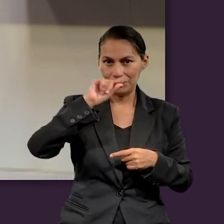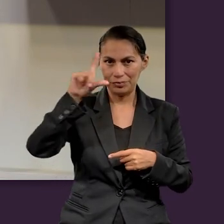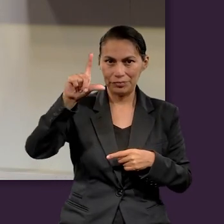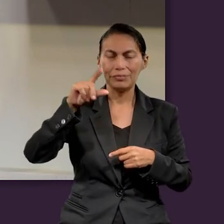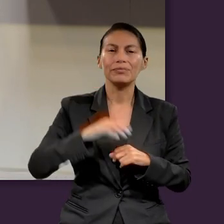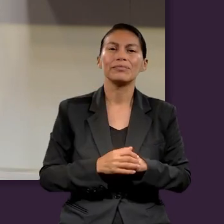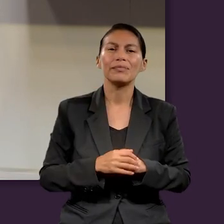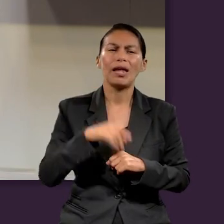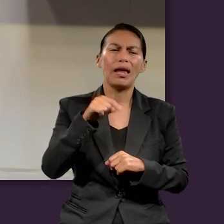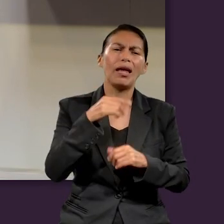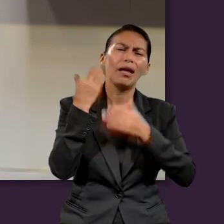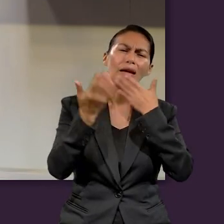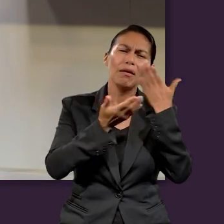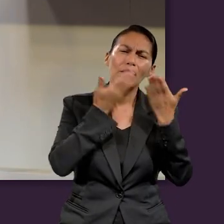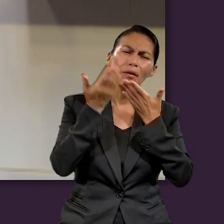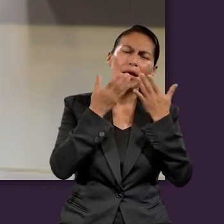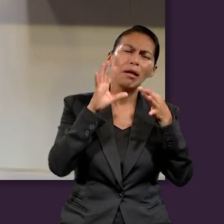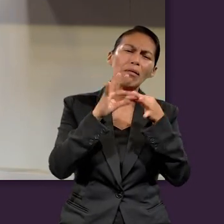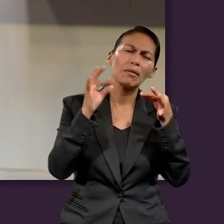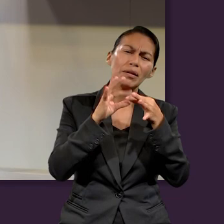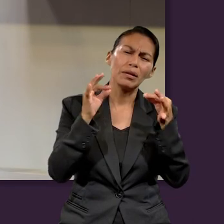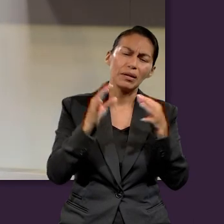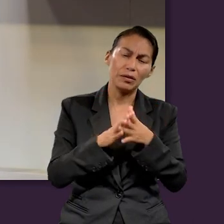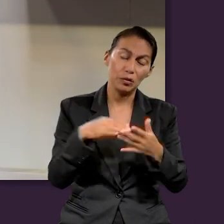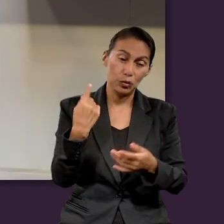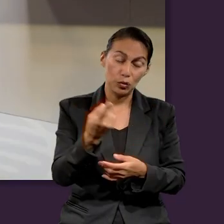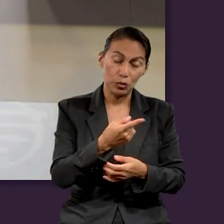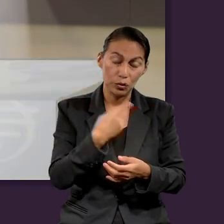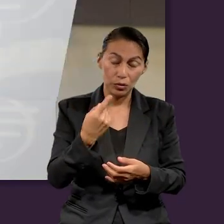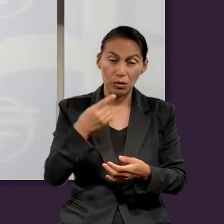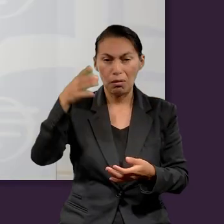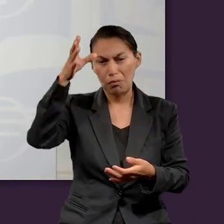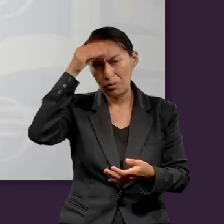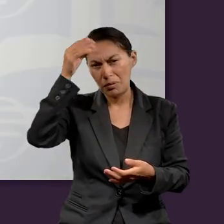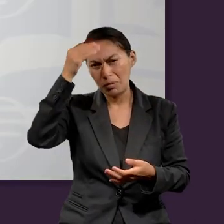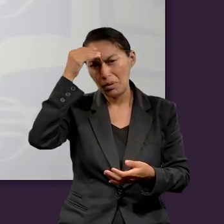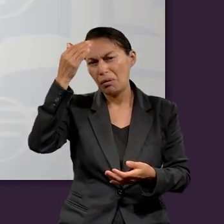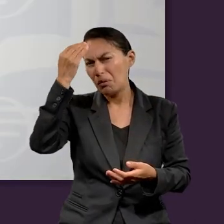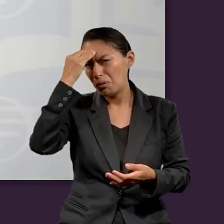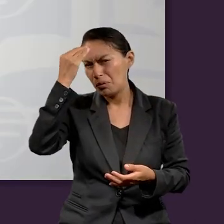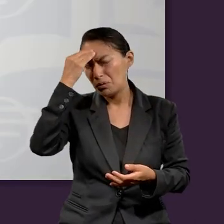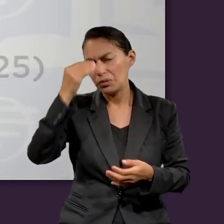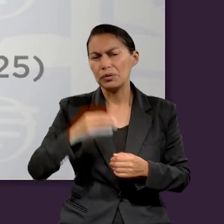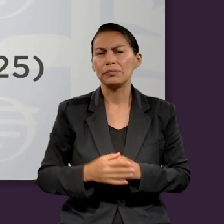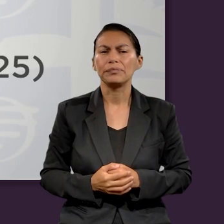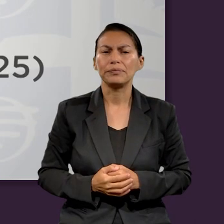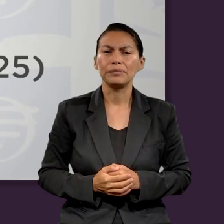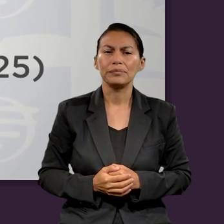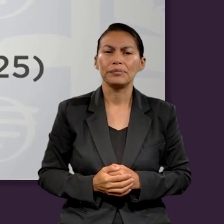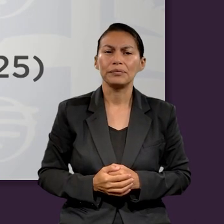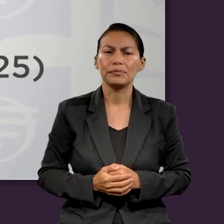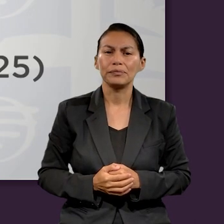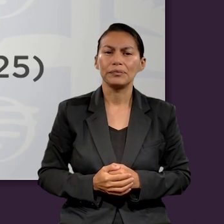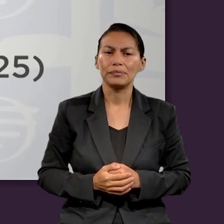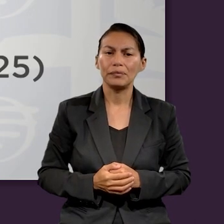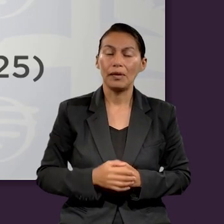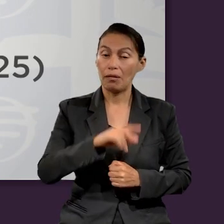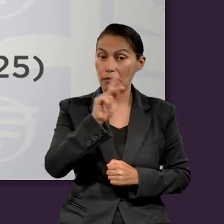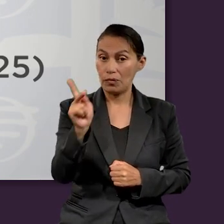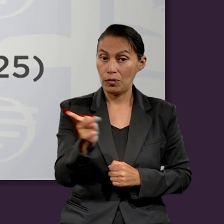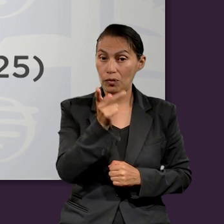un experto, ¿verdad?, dentro de nuestro estudio que nos va a permitir conocer precisamente